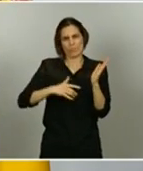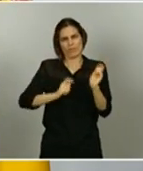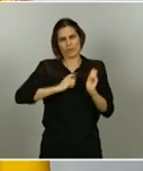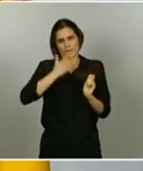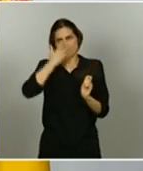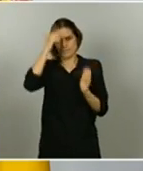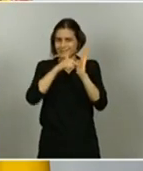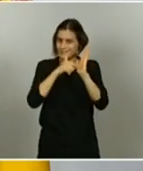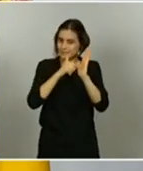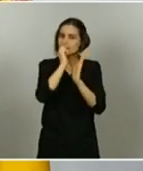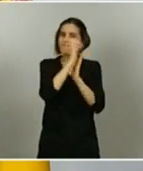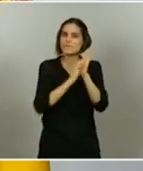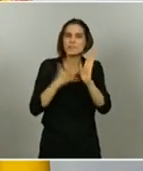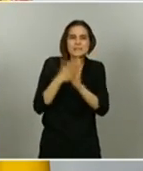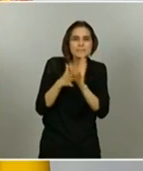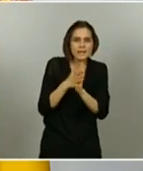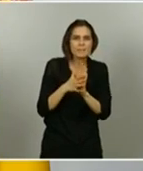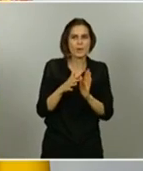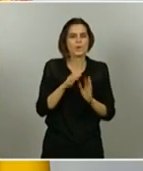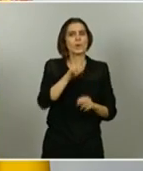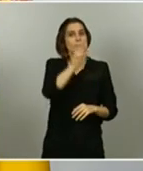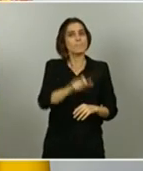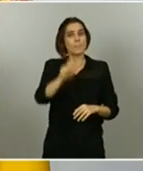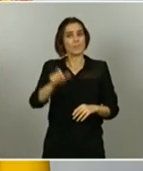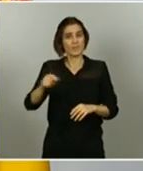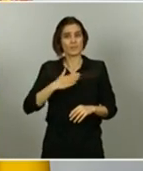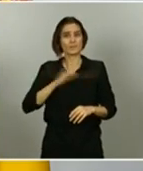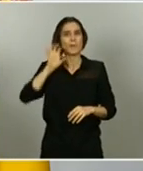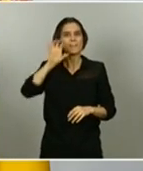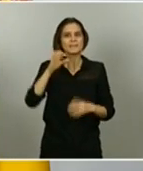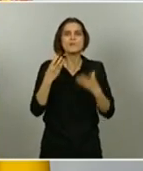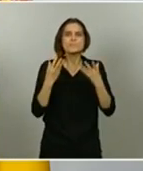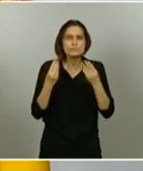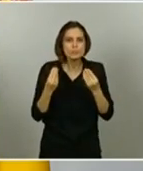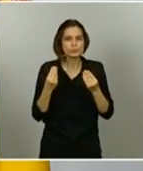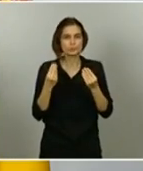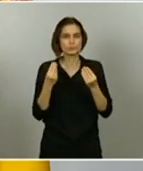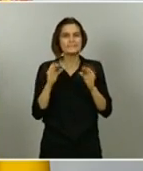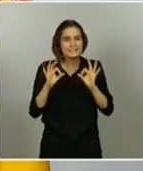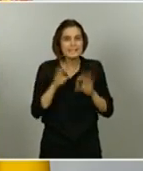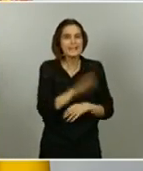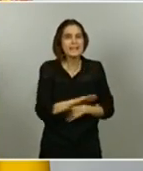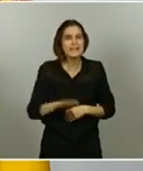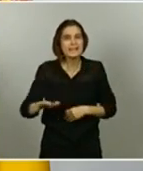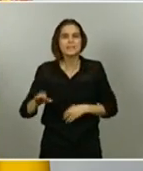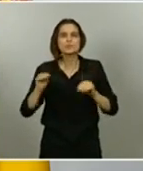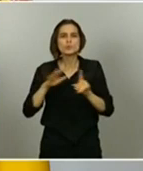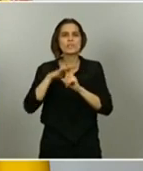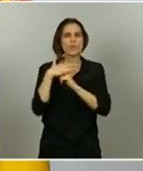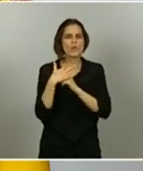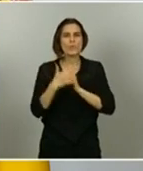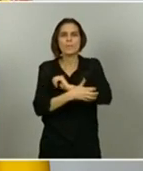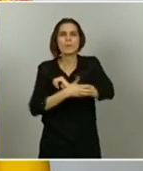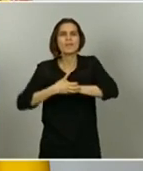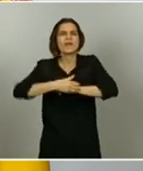una parte muy importante de la población de nuestra patria, muchos de ellos niños y niñas. Antes de que nos golpeara la pandemia de la